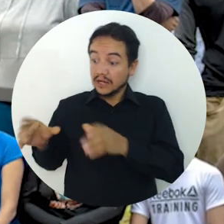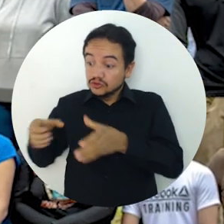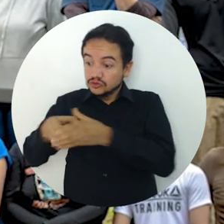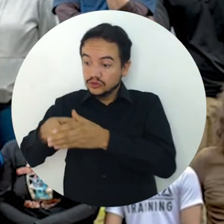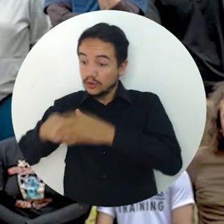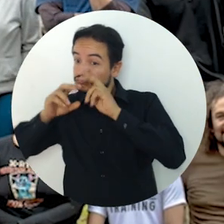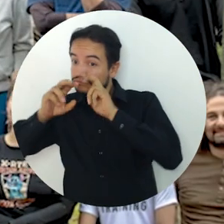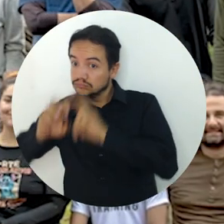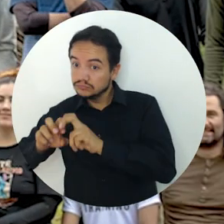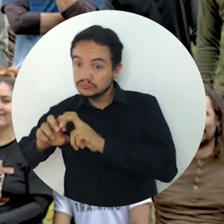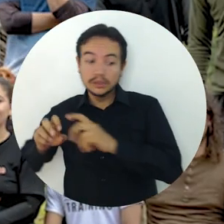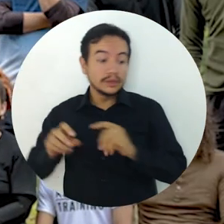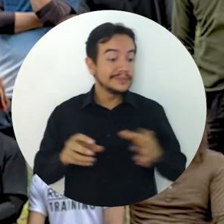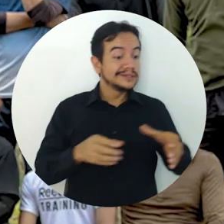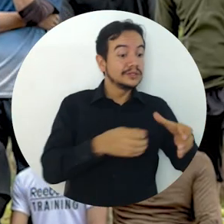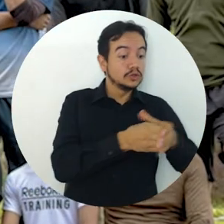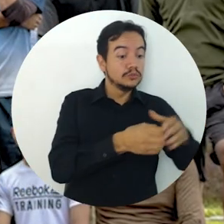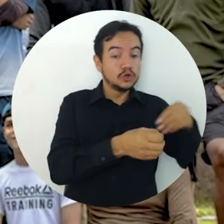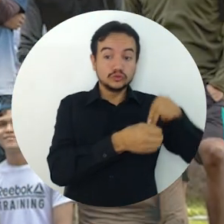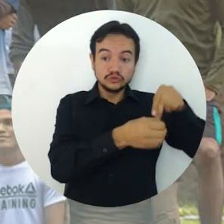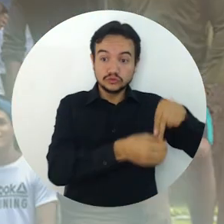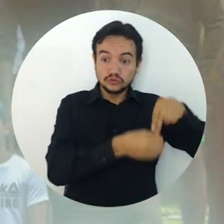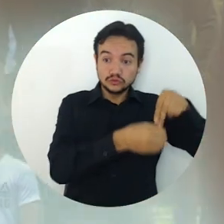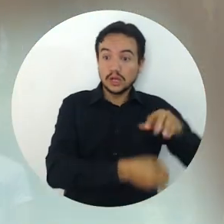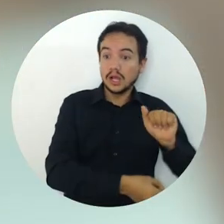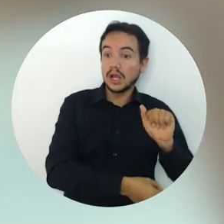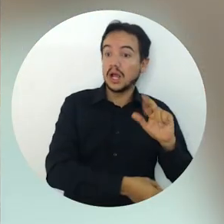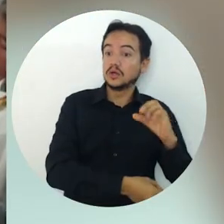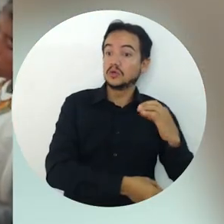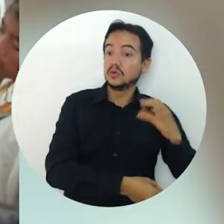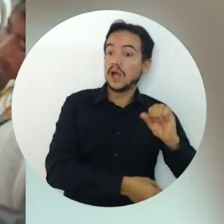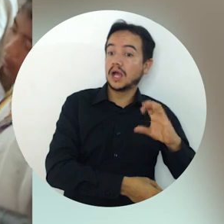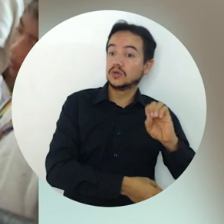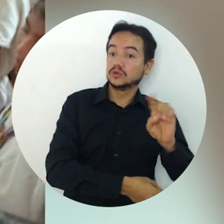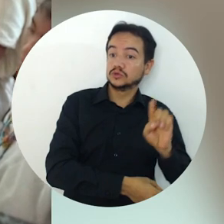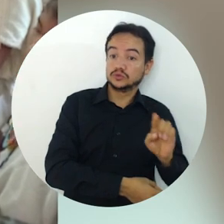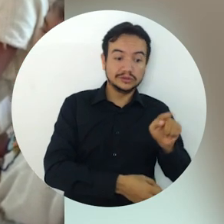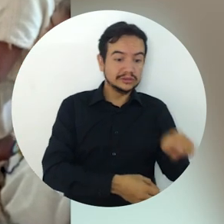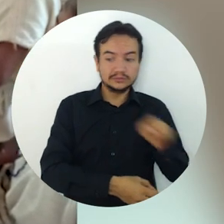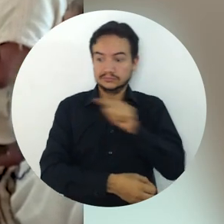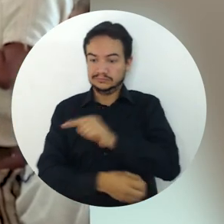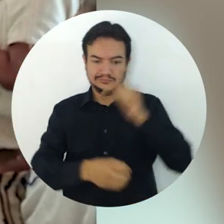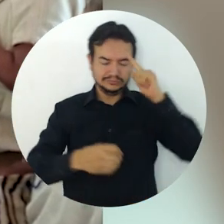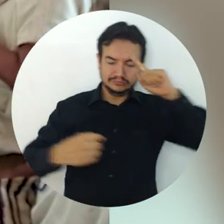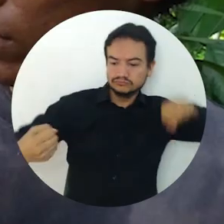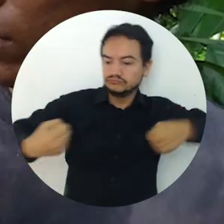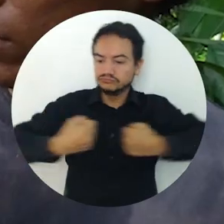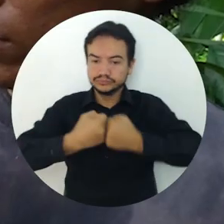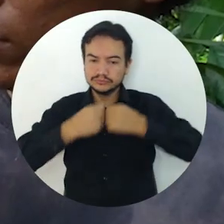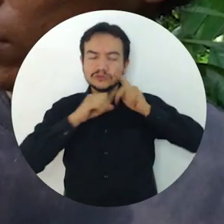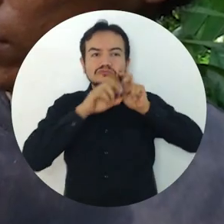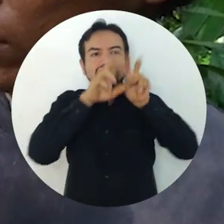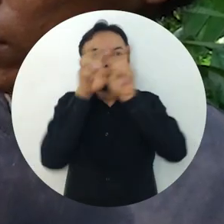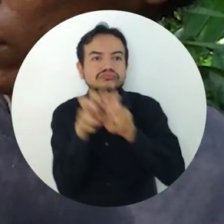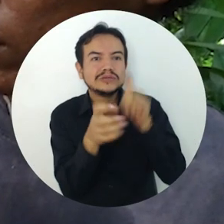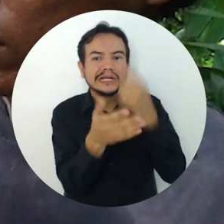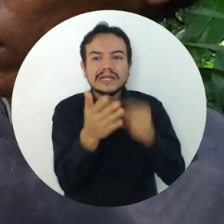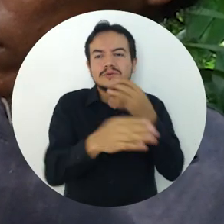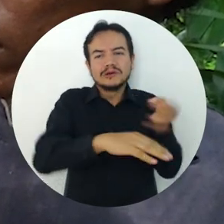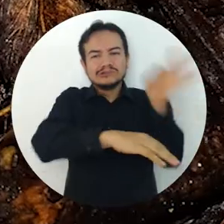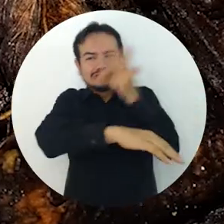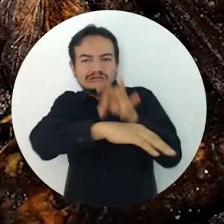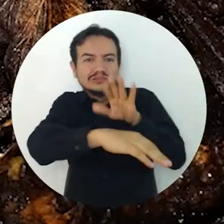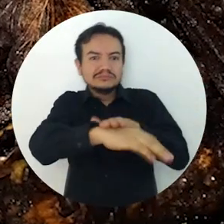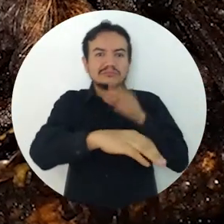Investigadores de la Universidad del Magdalena e indígenas arhuacos trabajan conjuntamente en un proyecto que explora la diversidad de insectos y